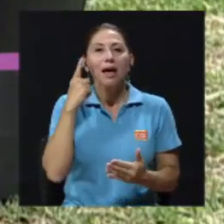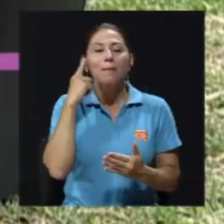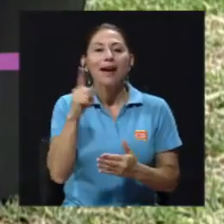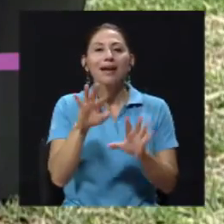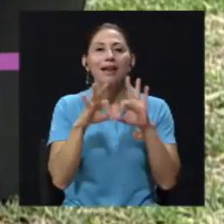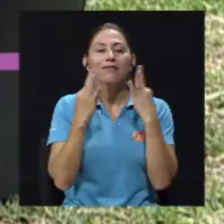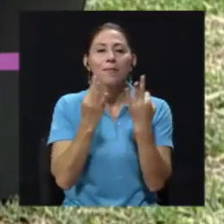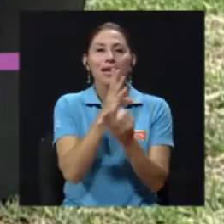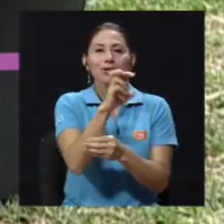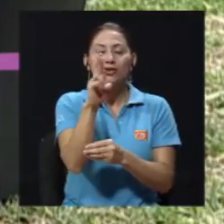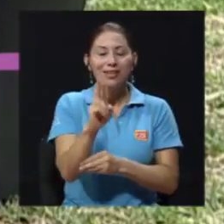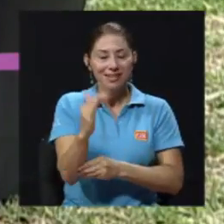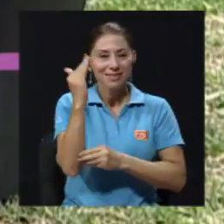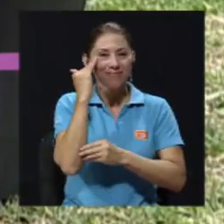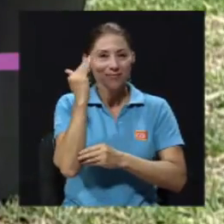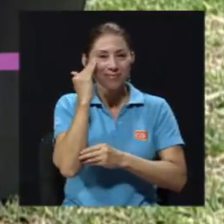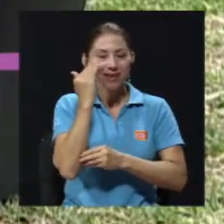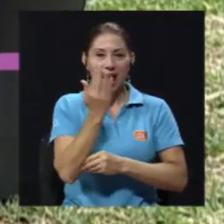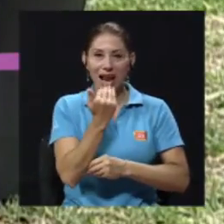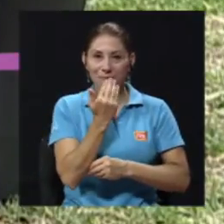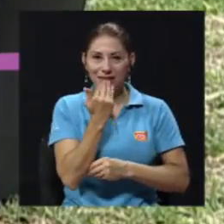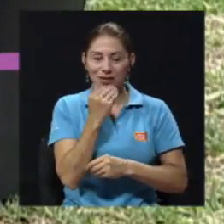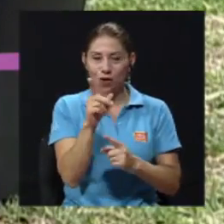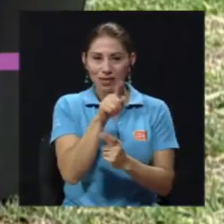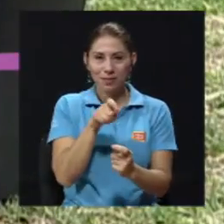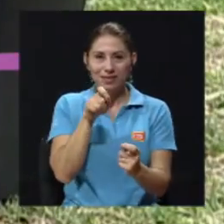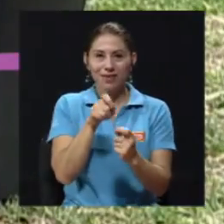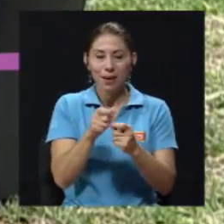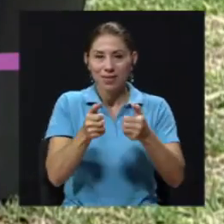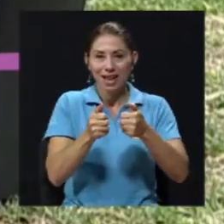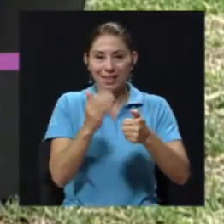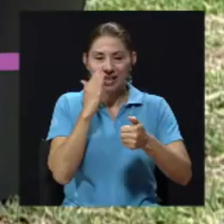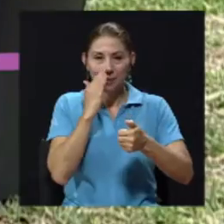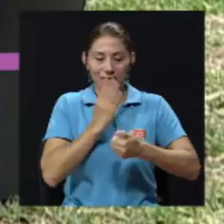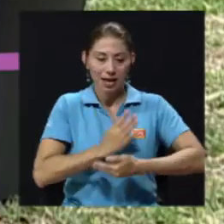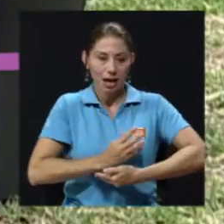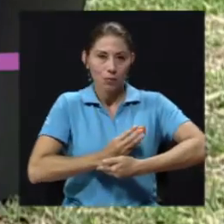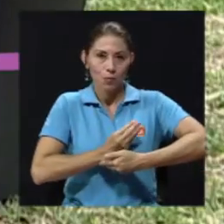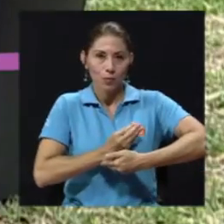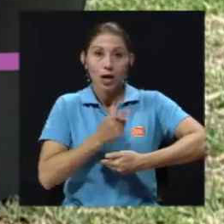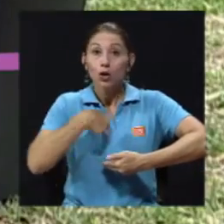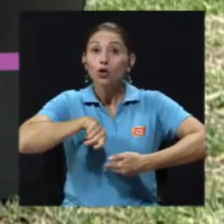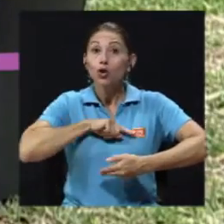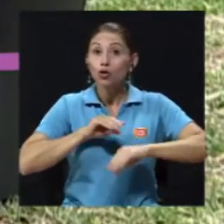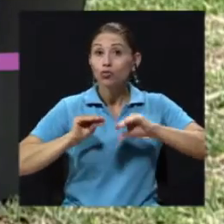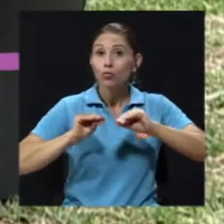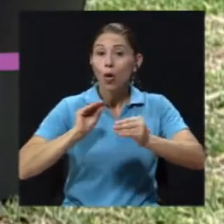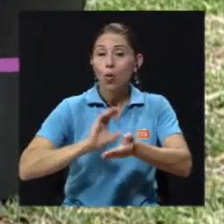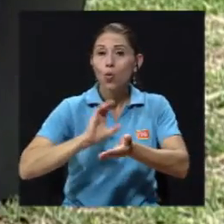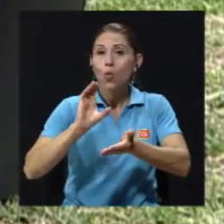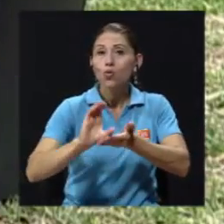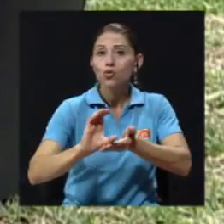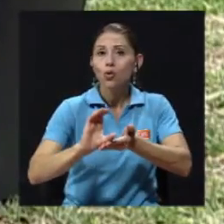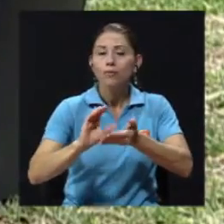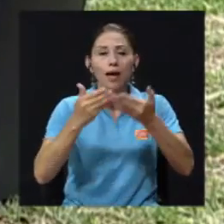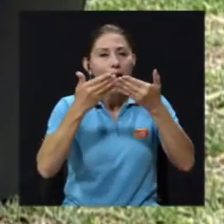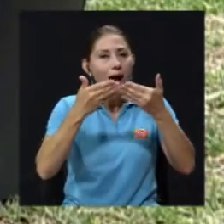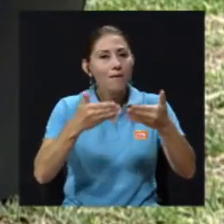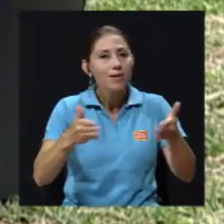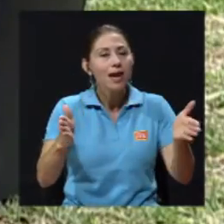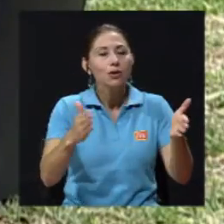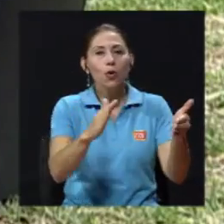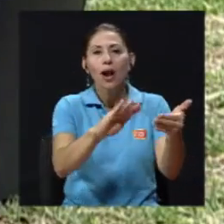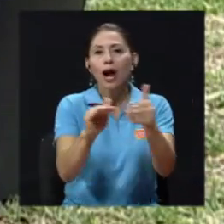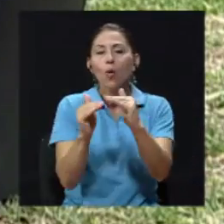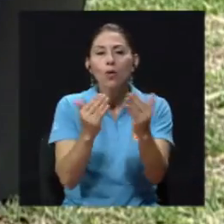alimentación y, en específico, lactancia materna. Damos un curso de lactancia materna abierto a la comunidad,